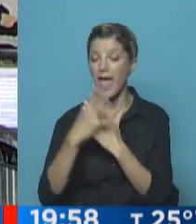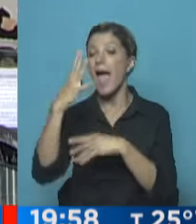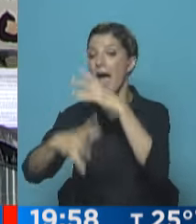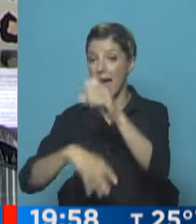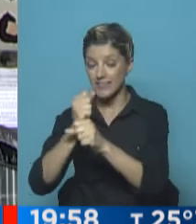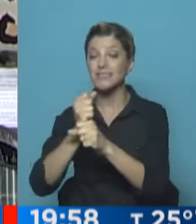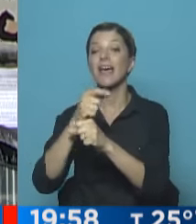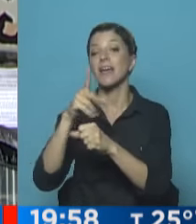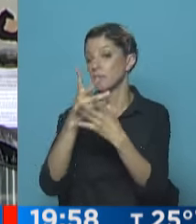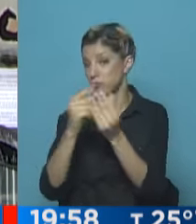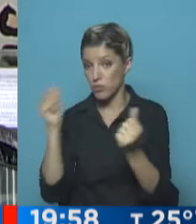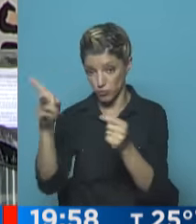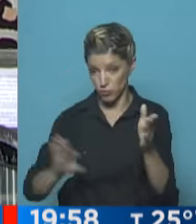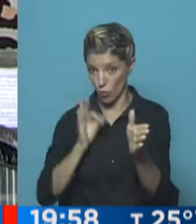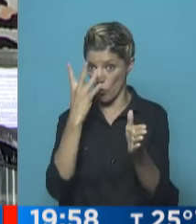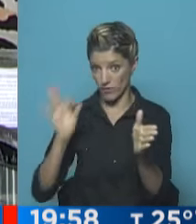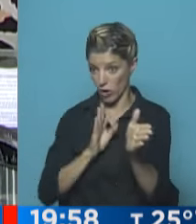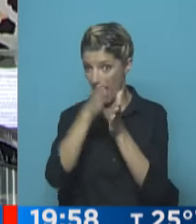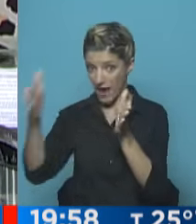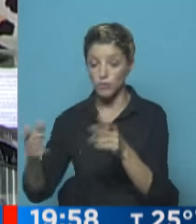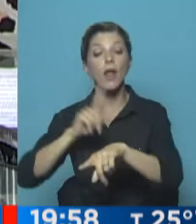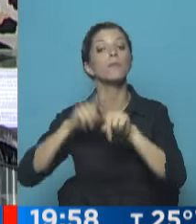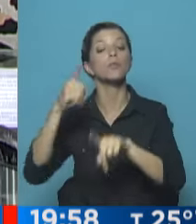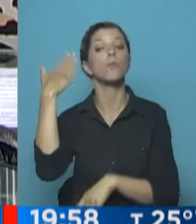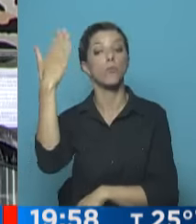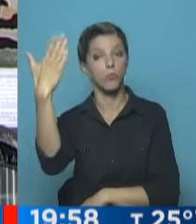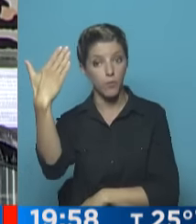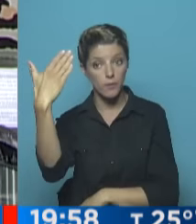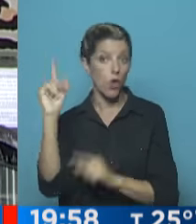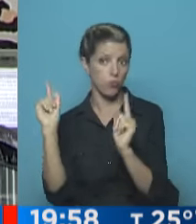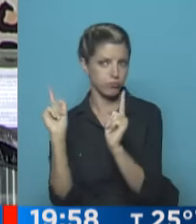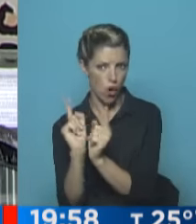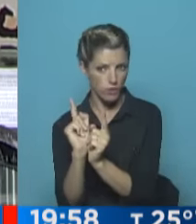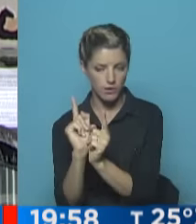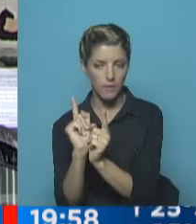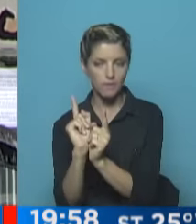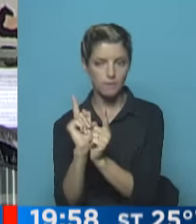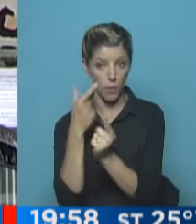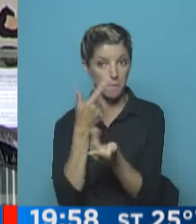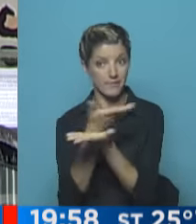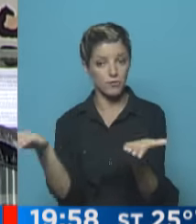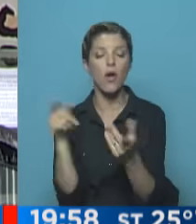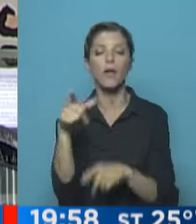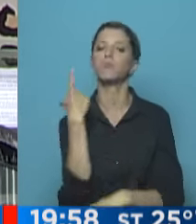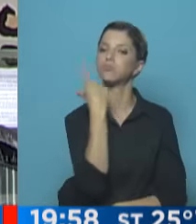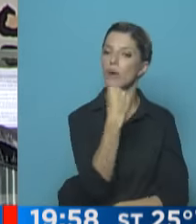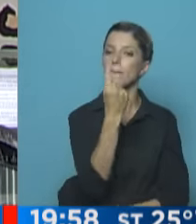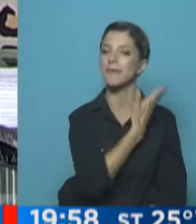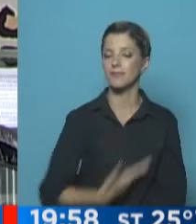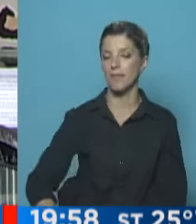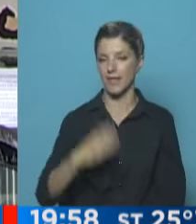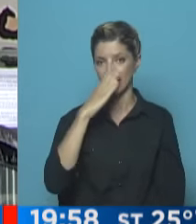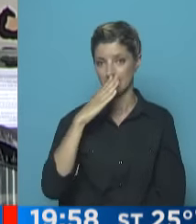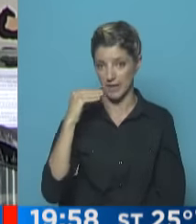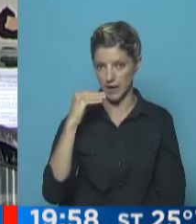comienza el 10 de diciembre y en medio de una conferencia de prensa muy corta que se estableció en el marco de esa presentación, criticó a la presidenta Cristina Fernández.